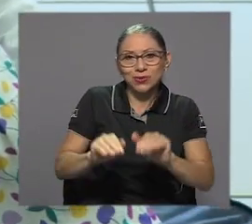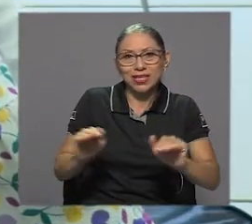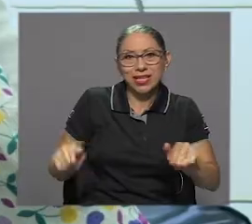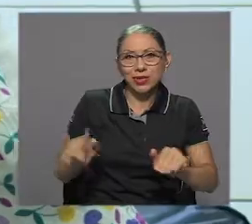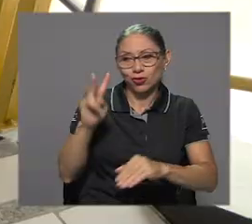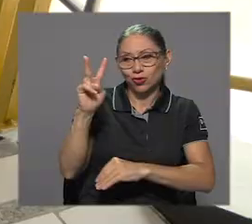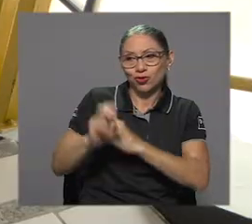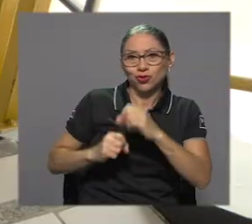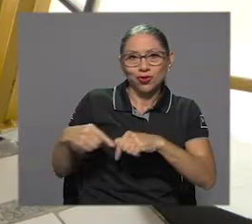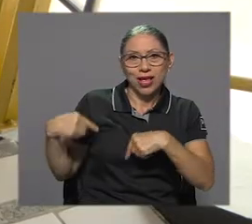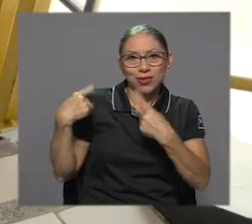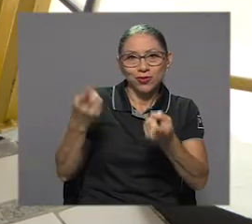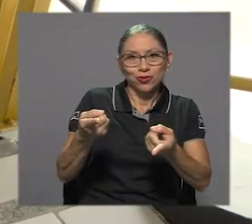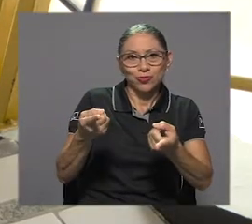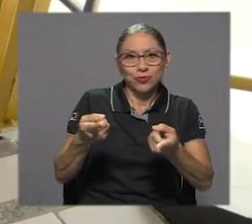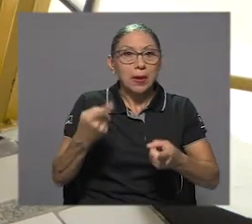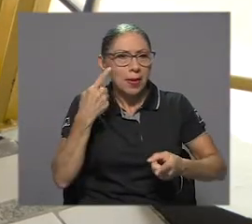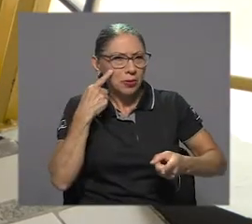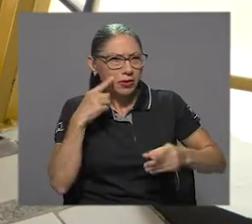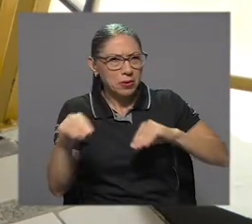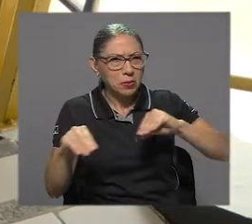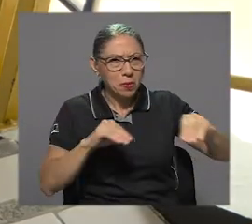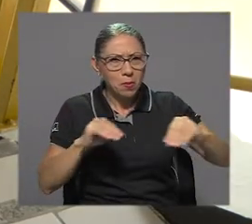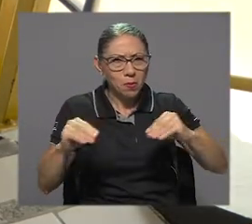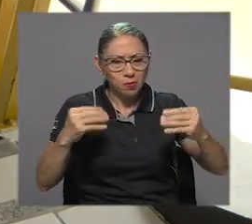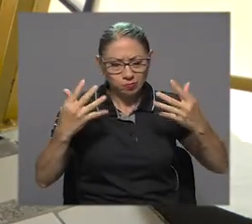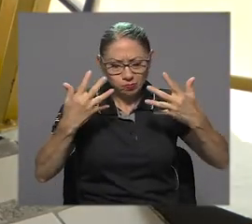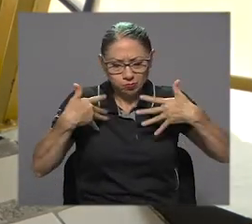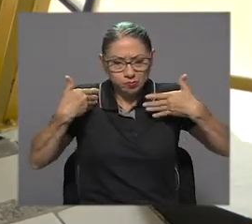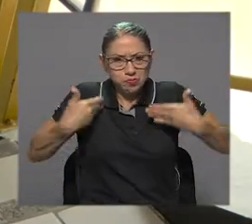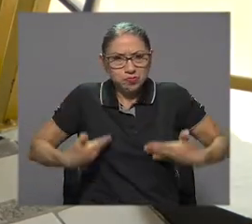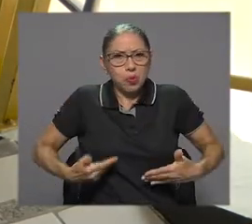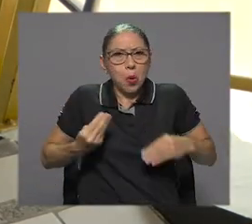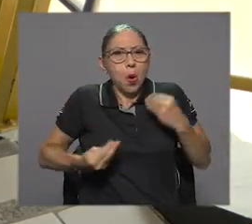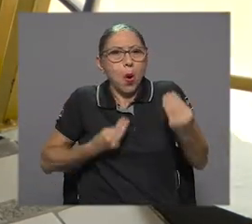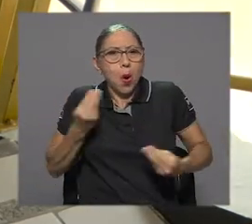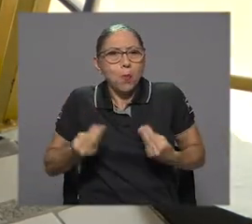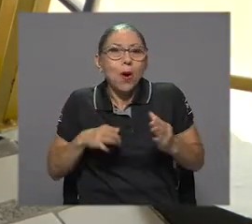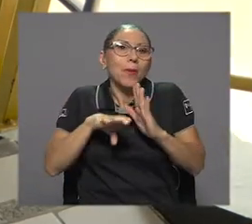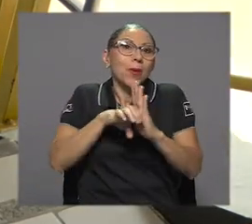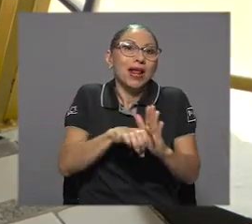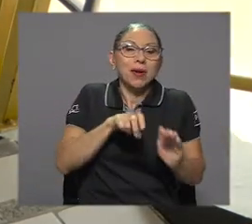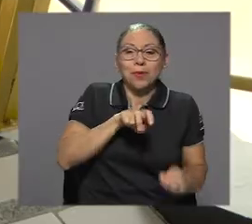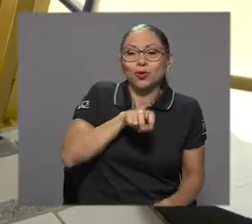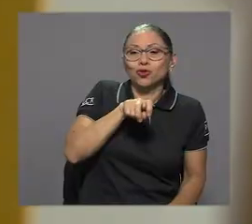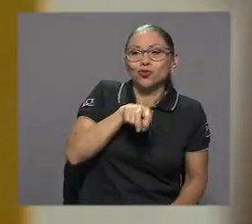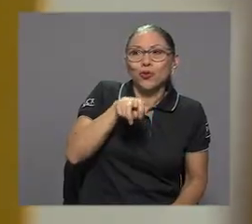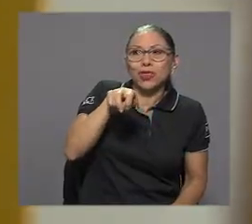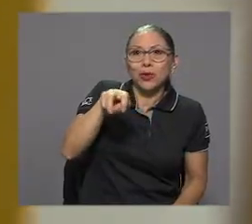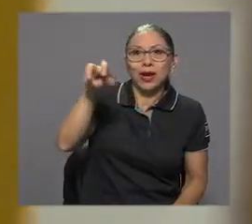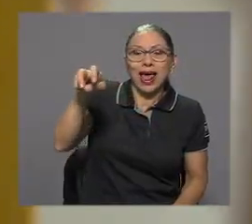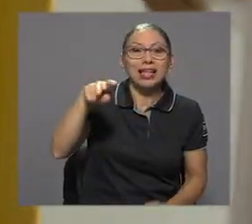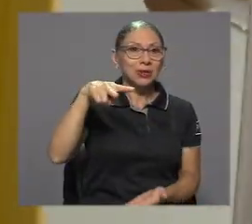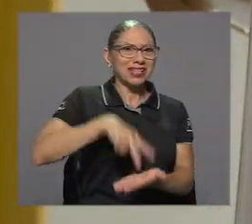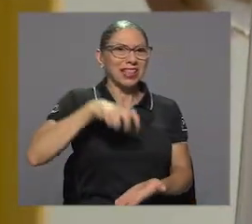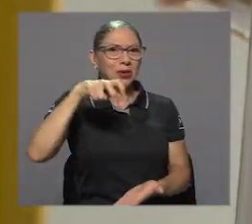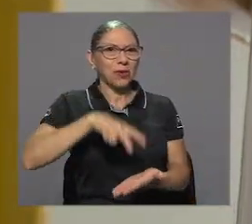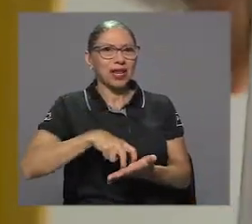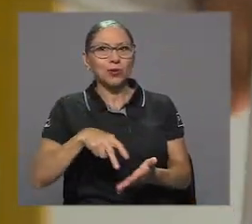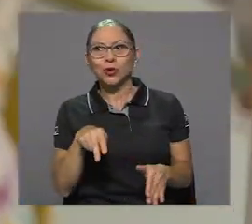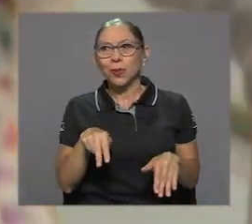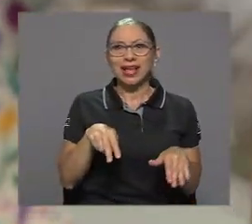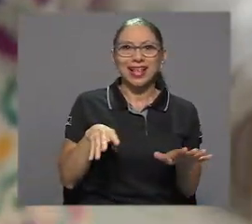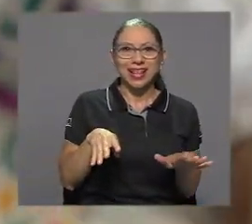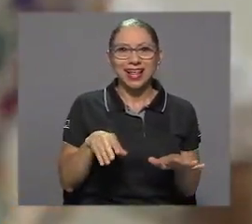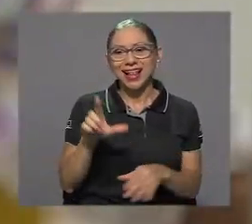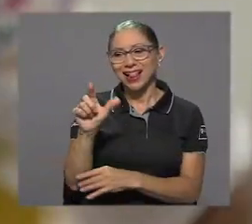durante estos dos años. Las motricidad vamos a ver cómo se desarrollan ellos en por ejemplo subiendo gradas, en hacer brincos,